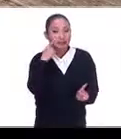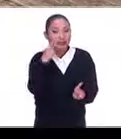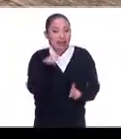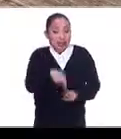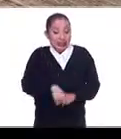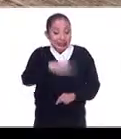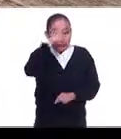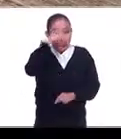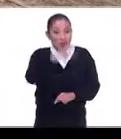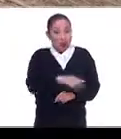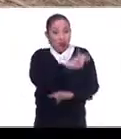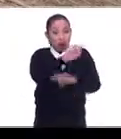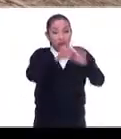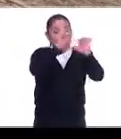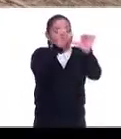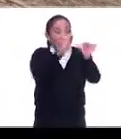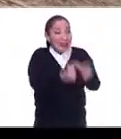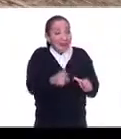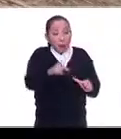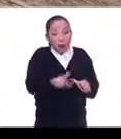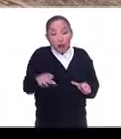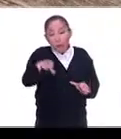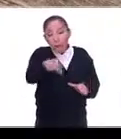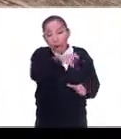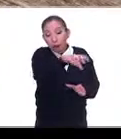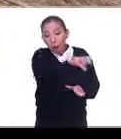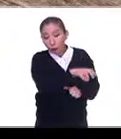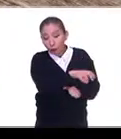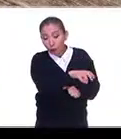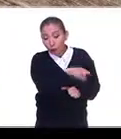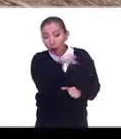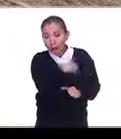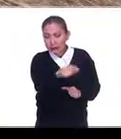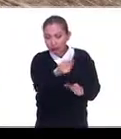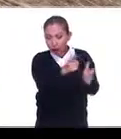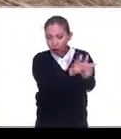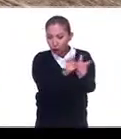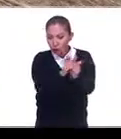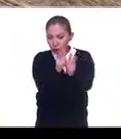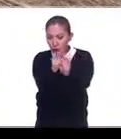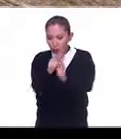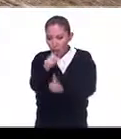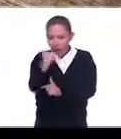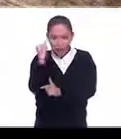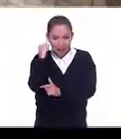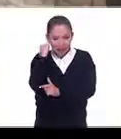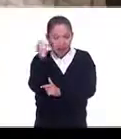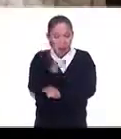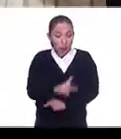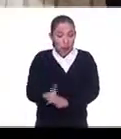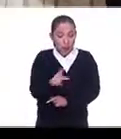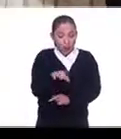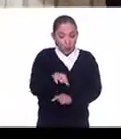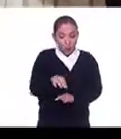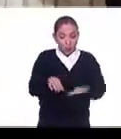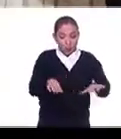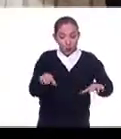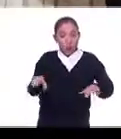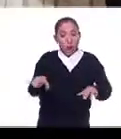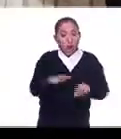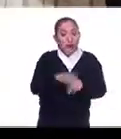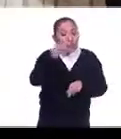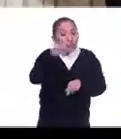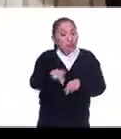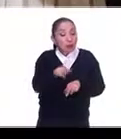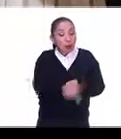México, todo el arte popular es por etnia y por pueblo. Porque el mismo